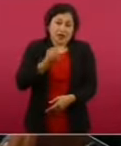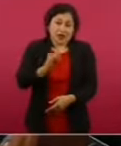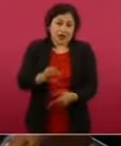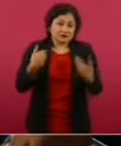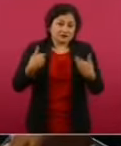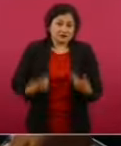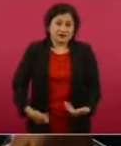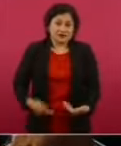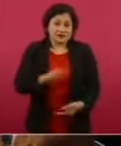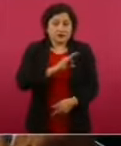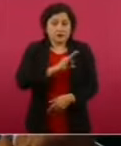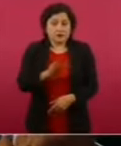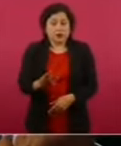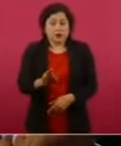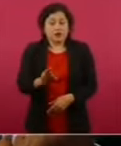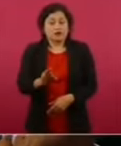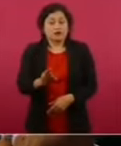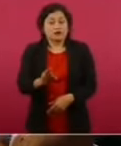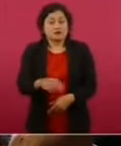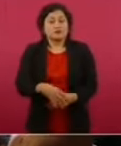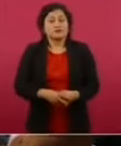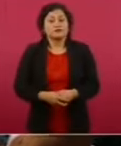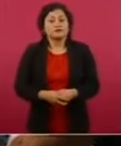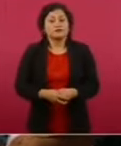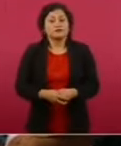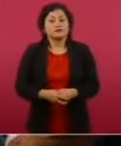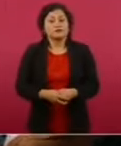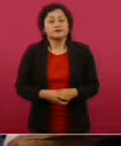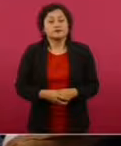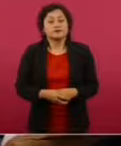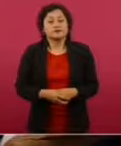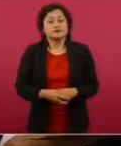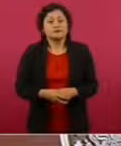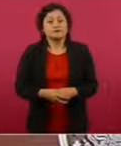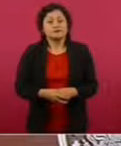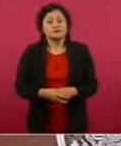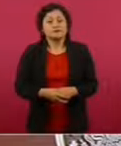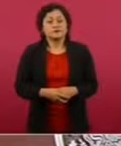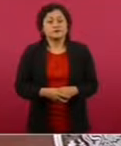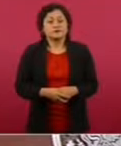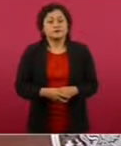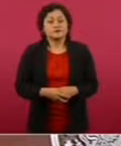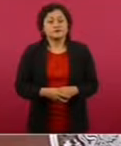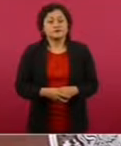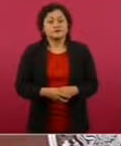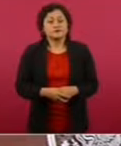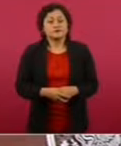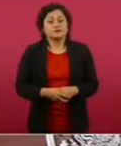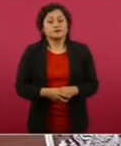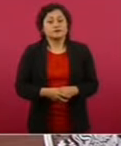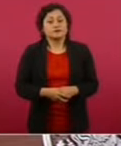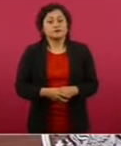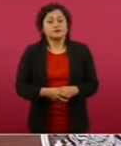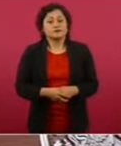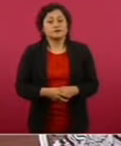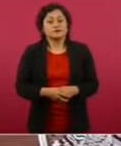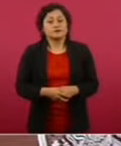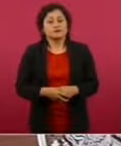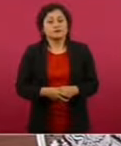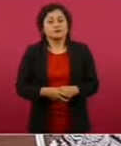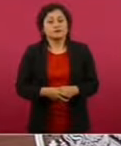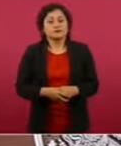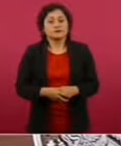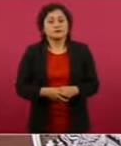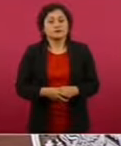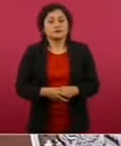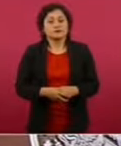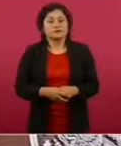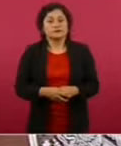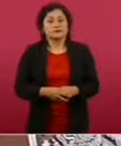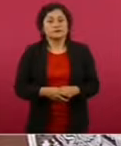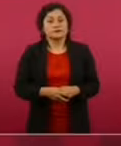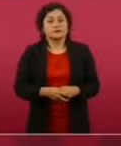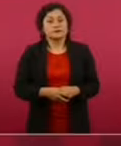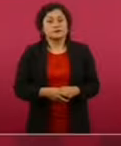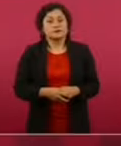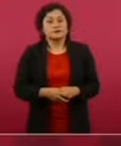hacerlos